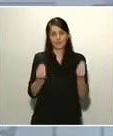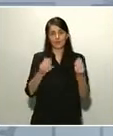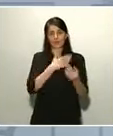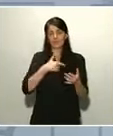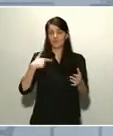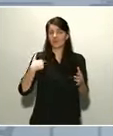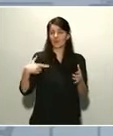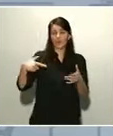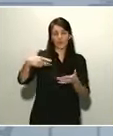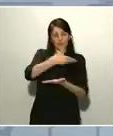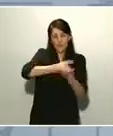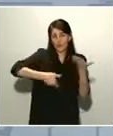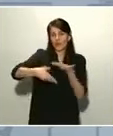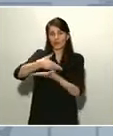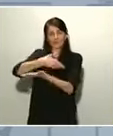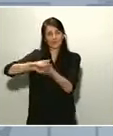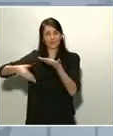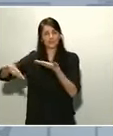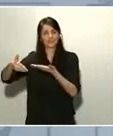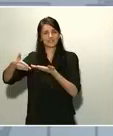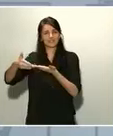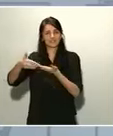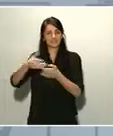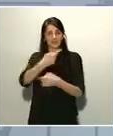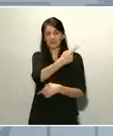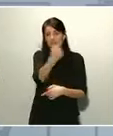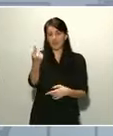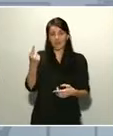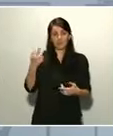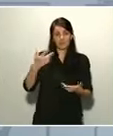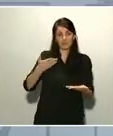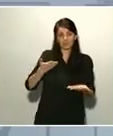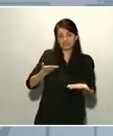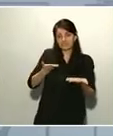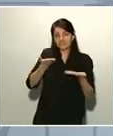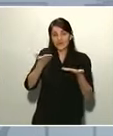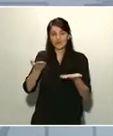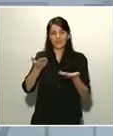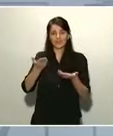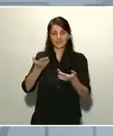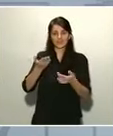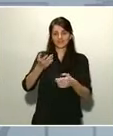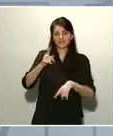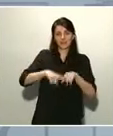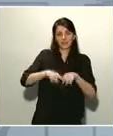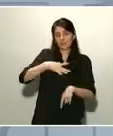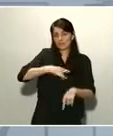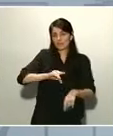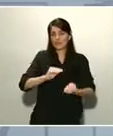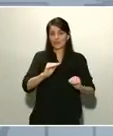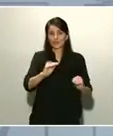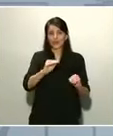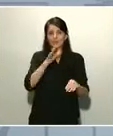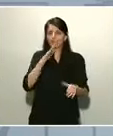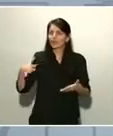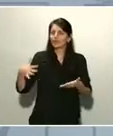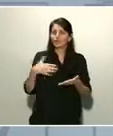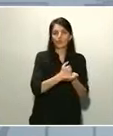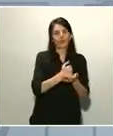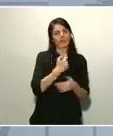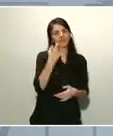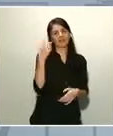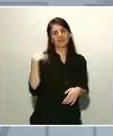cual contribuya en la medida de sus fuerzas, de sus posibilidades. Porque todas esas fuerzas y posibilidades son necesarias para conseguir cuanto antes vencer